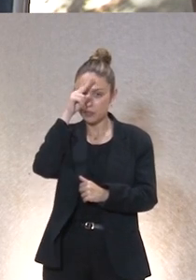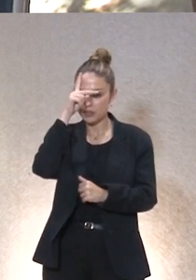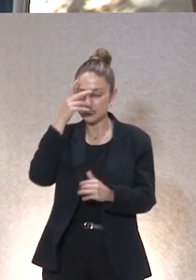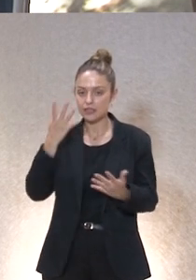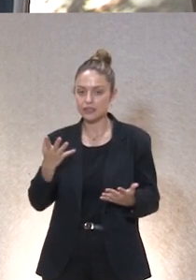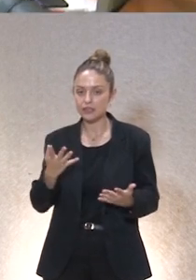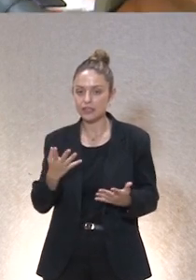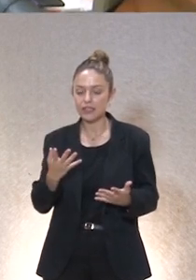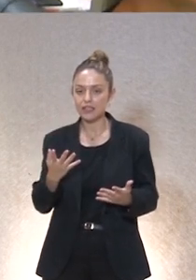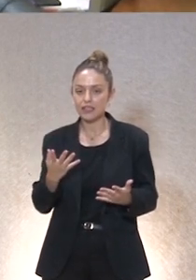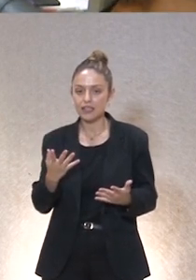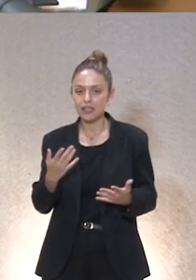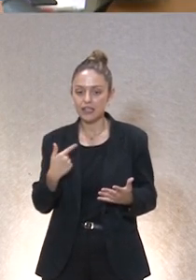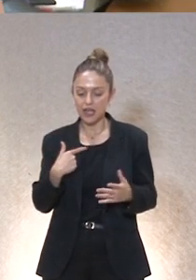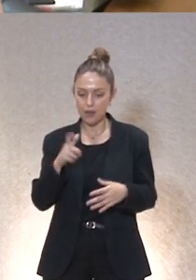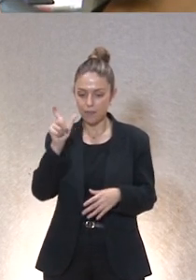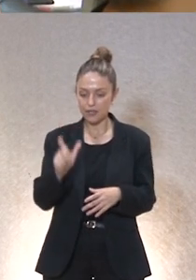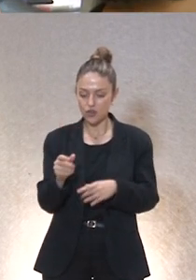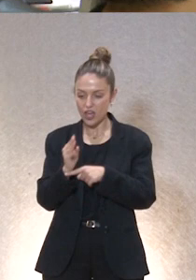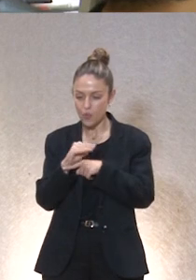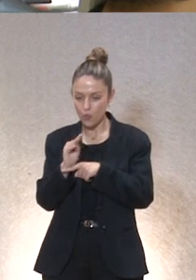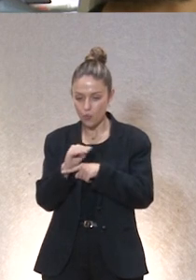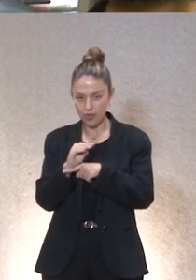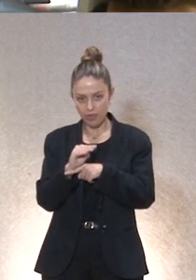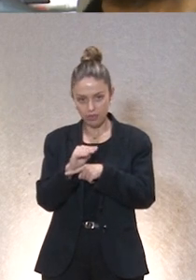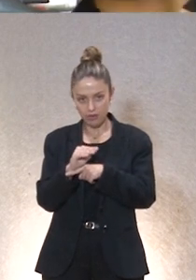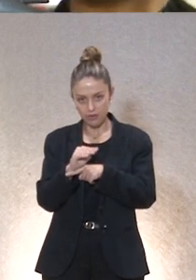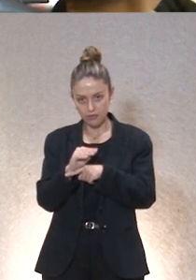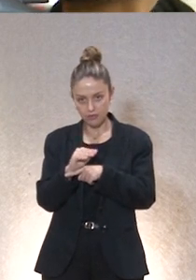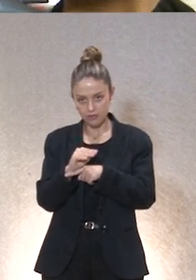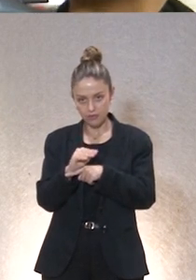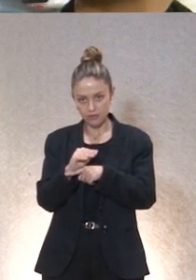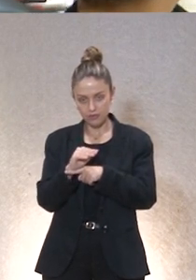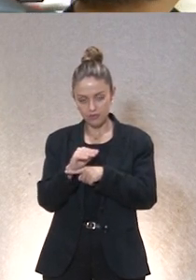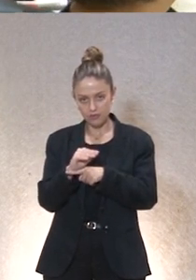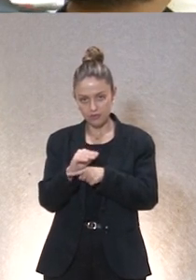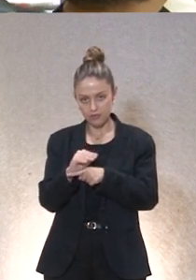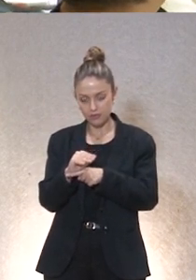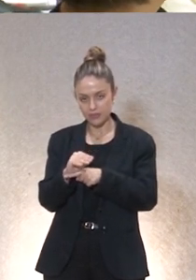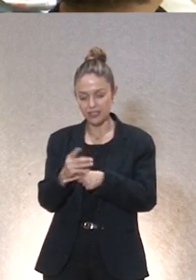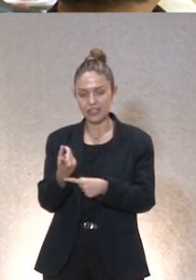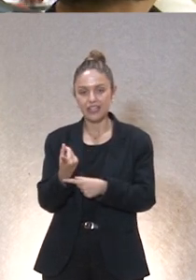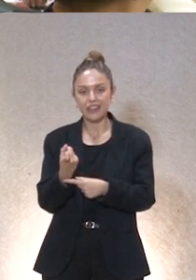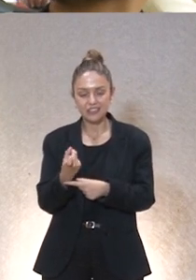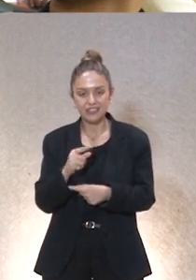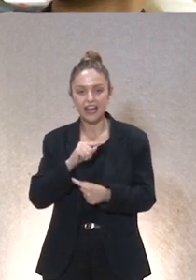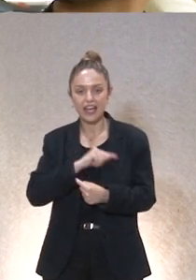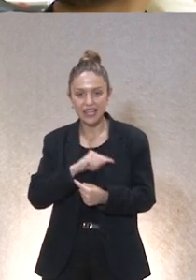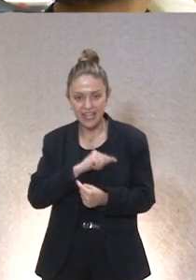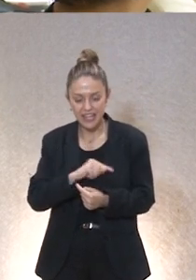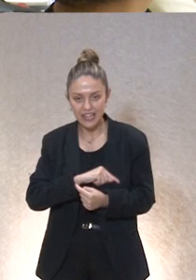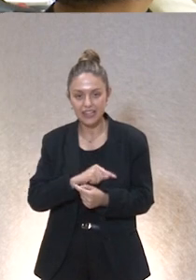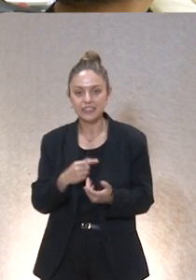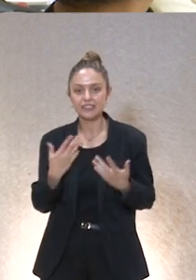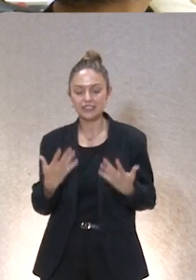posición del cuidador quiero decir es verdad que el cuidador necesita ética necesitamos